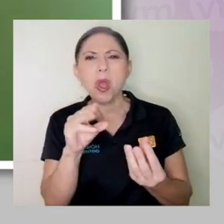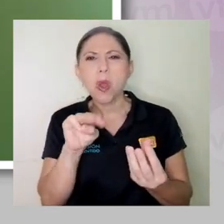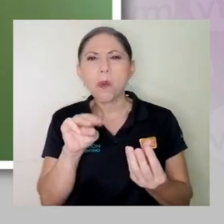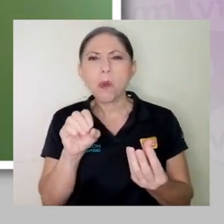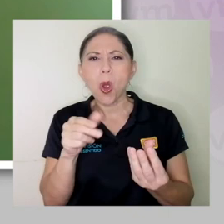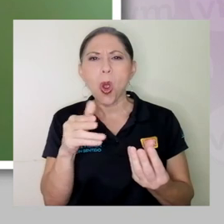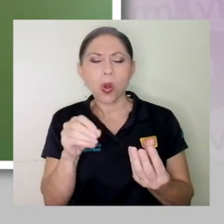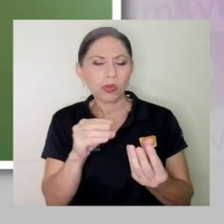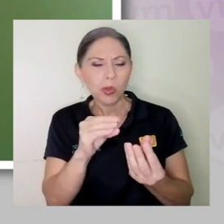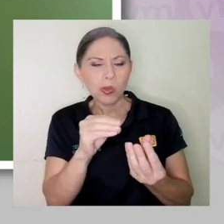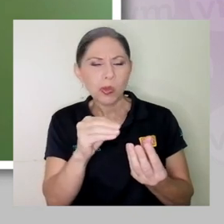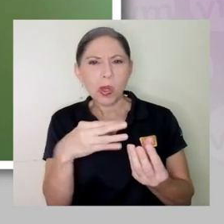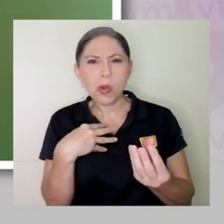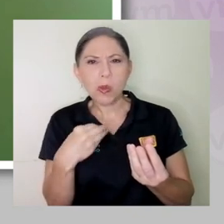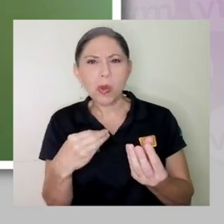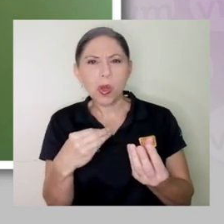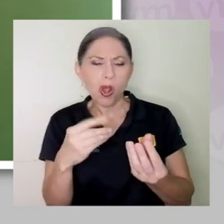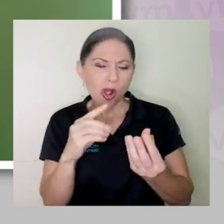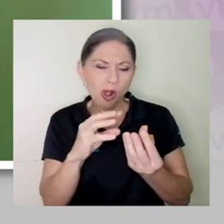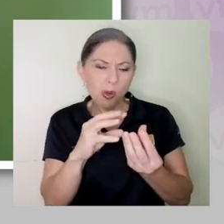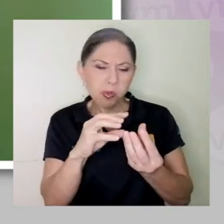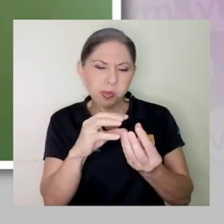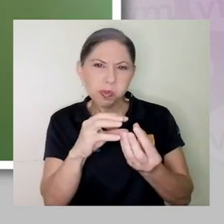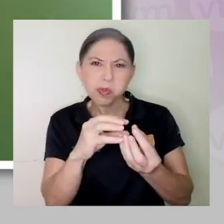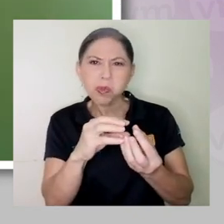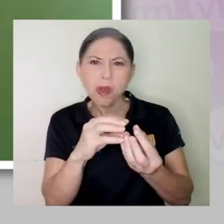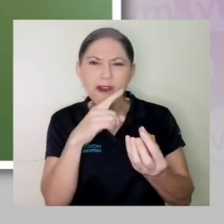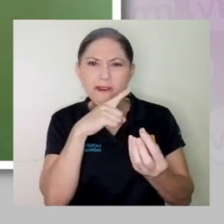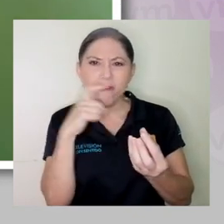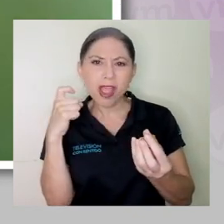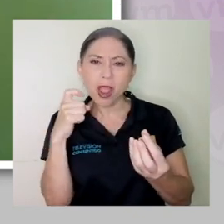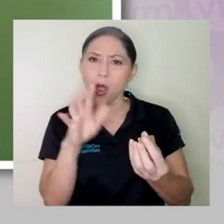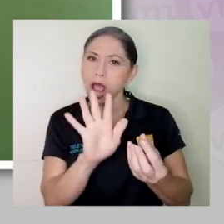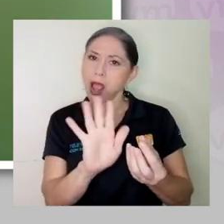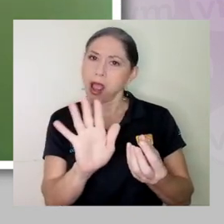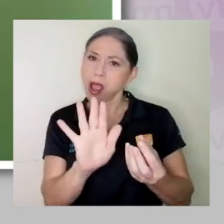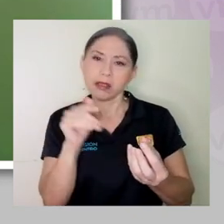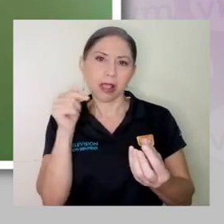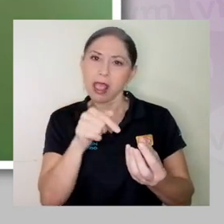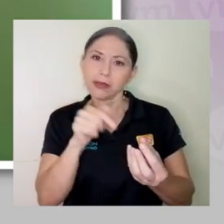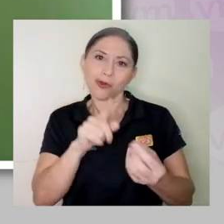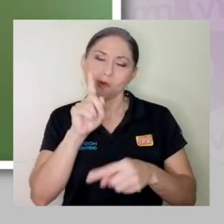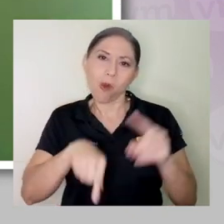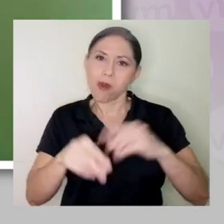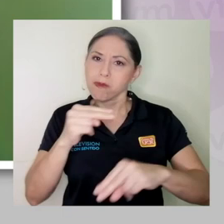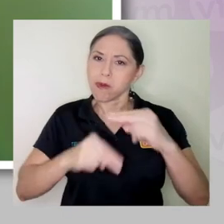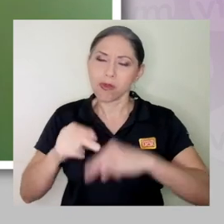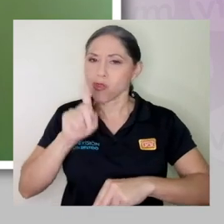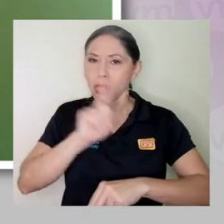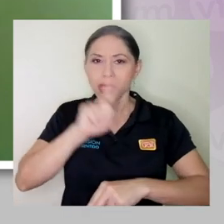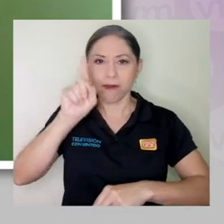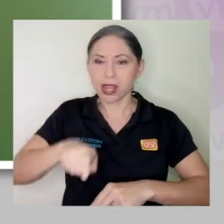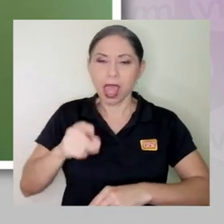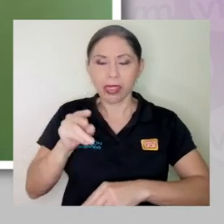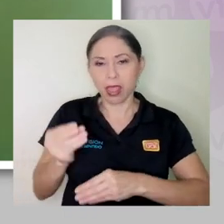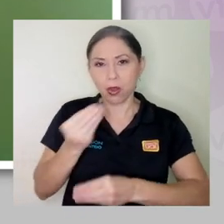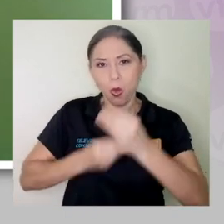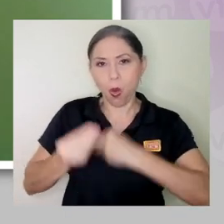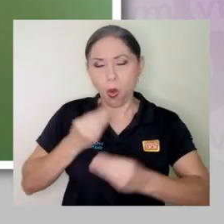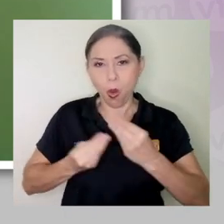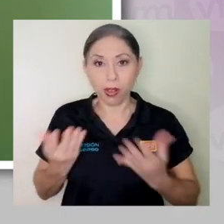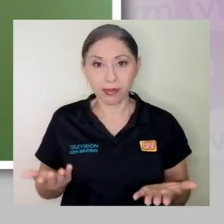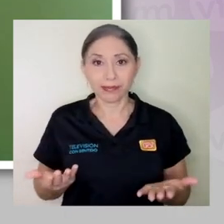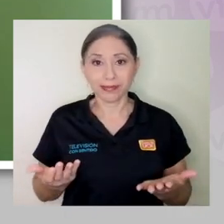se ve arrugado o se ve feo, eso sí ya no es comercializable y no se debería de consumir.